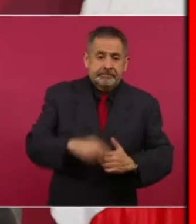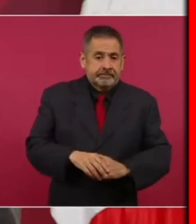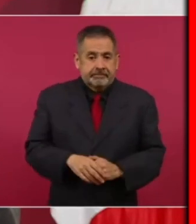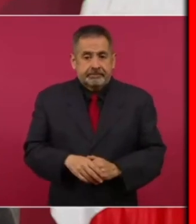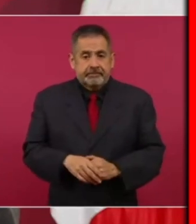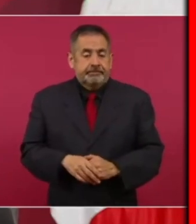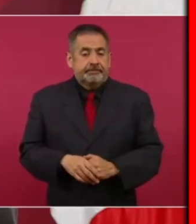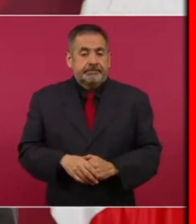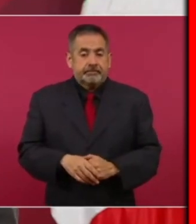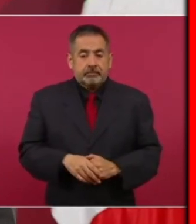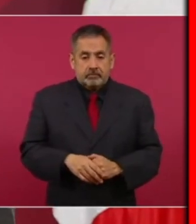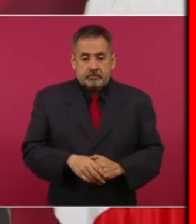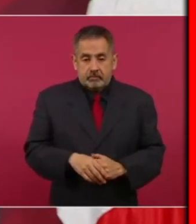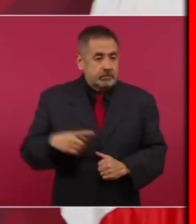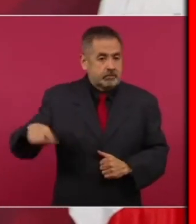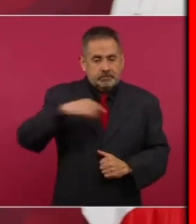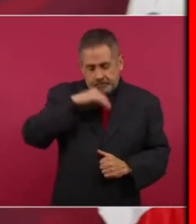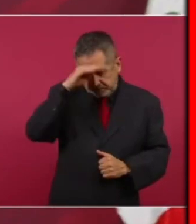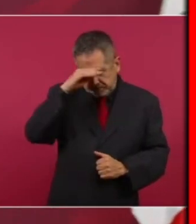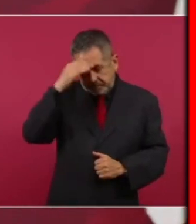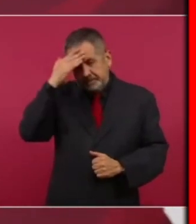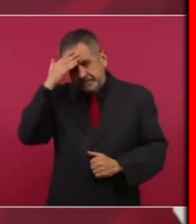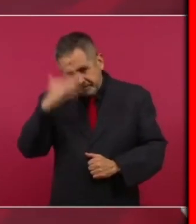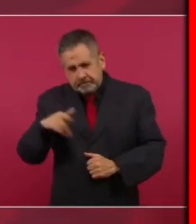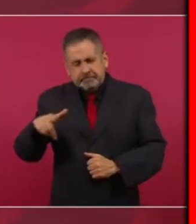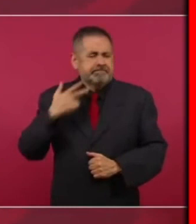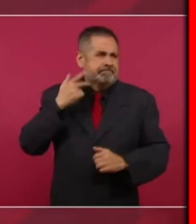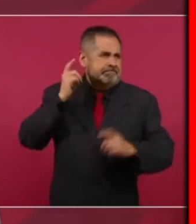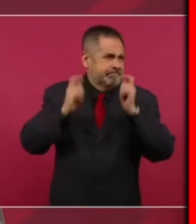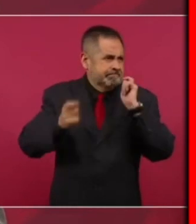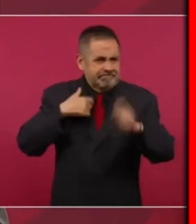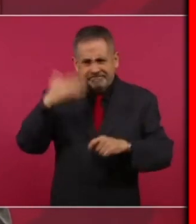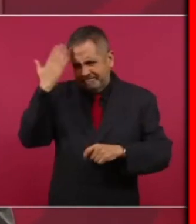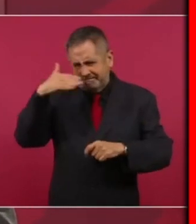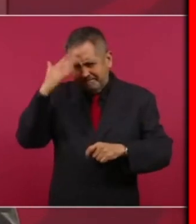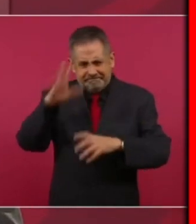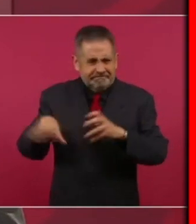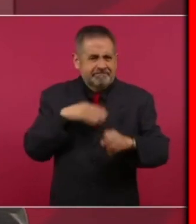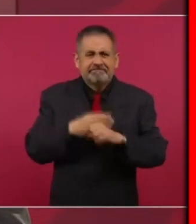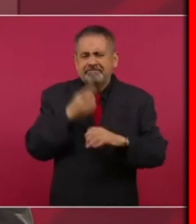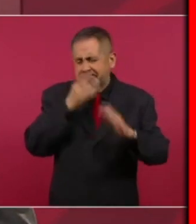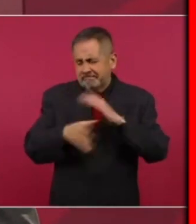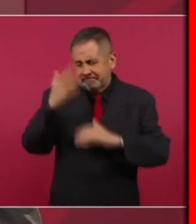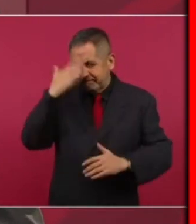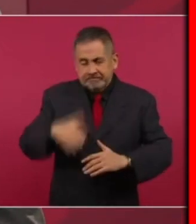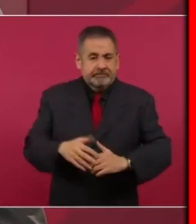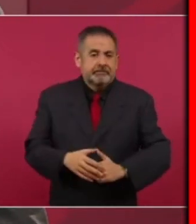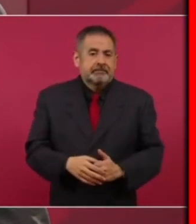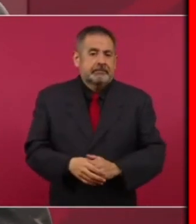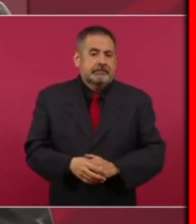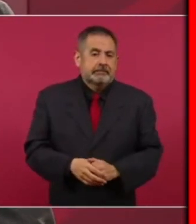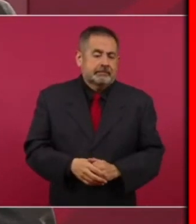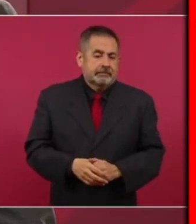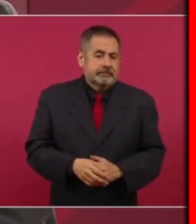tan solo querer acompañar a este gran presidente que es Andrés Manuel López Obrador, había gente desmayada,